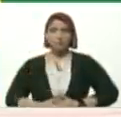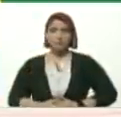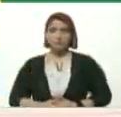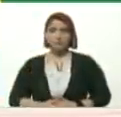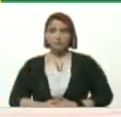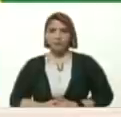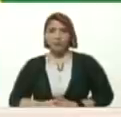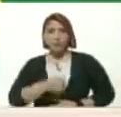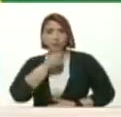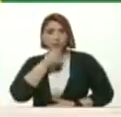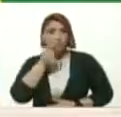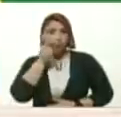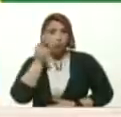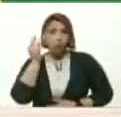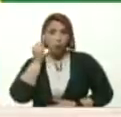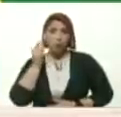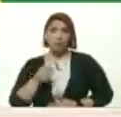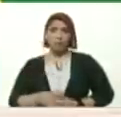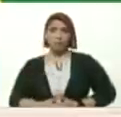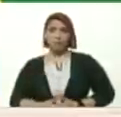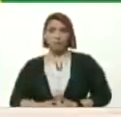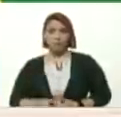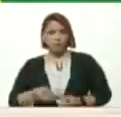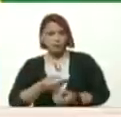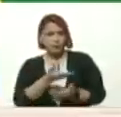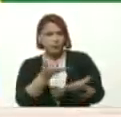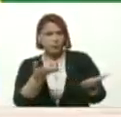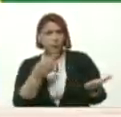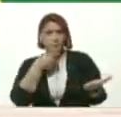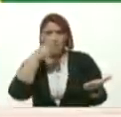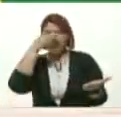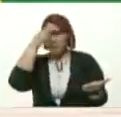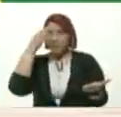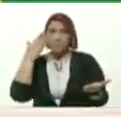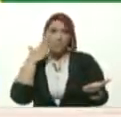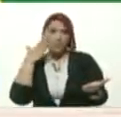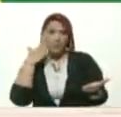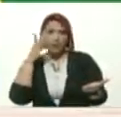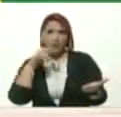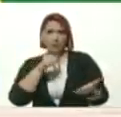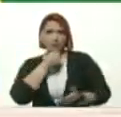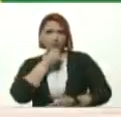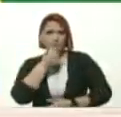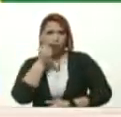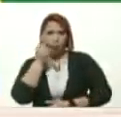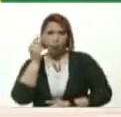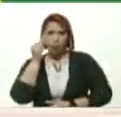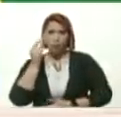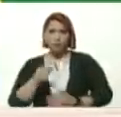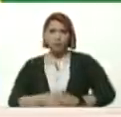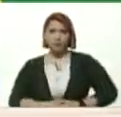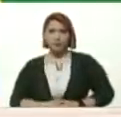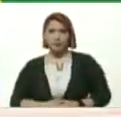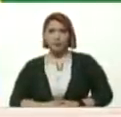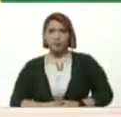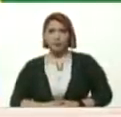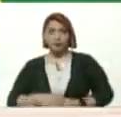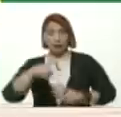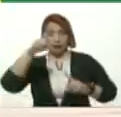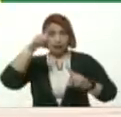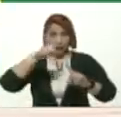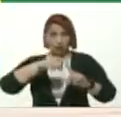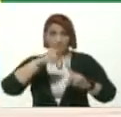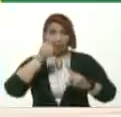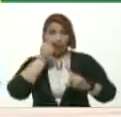Abuelas A ustedes ustedes Padres Abuelos A los tíos Y